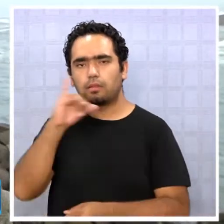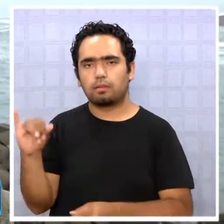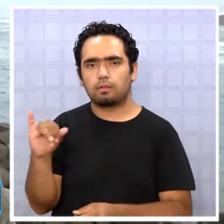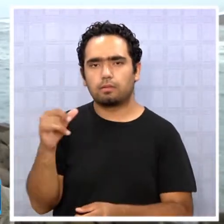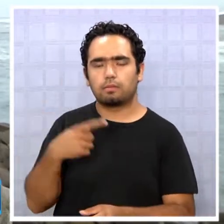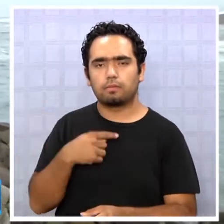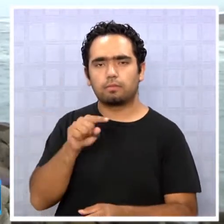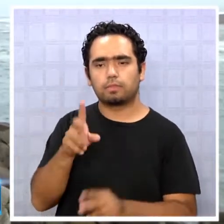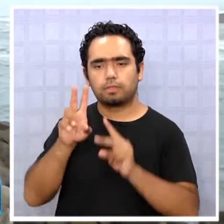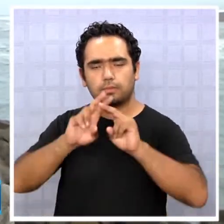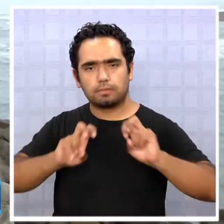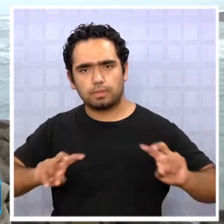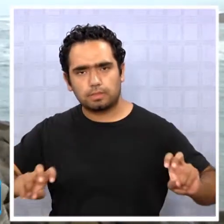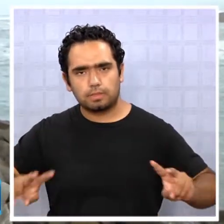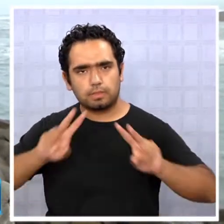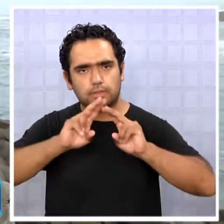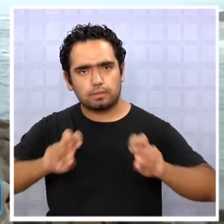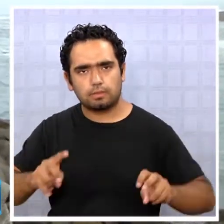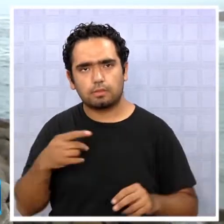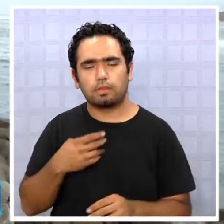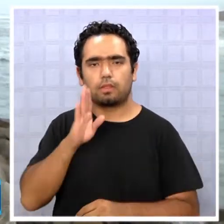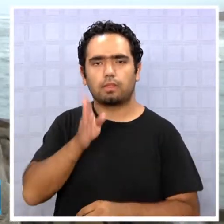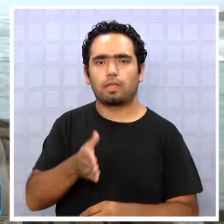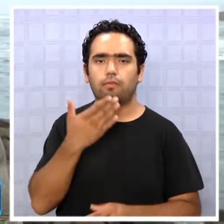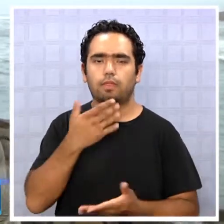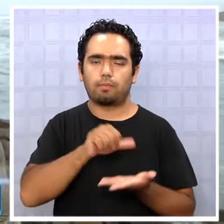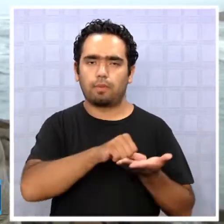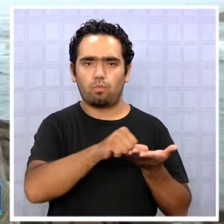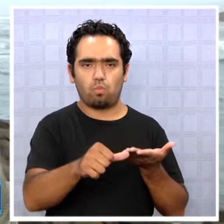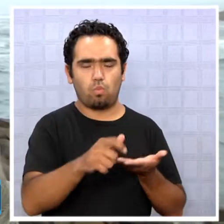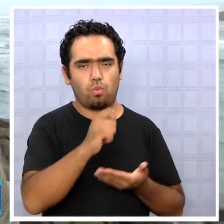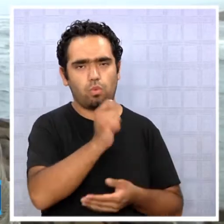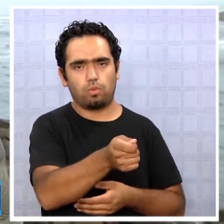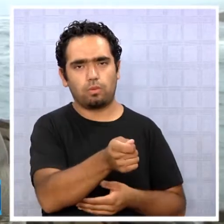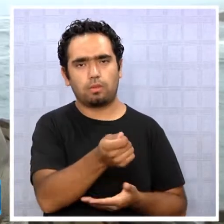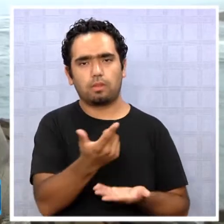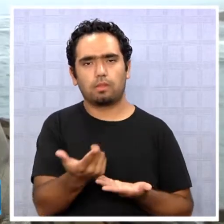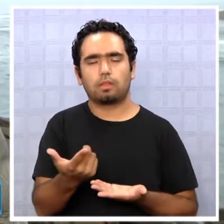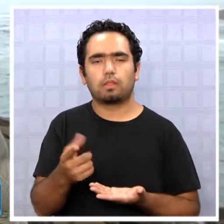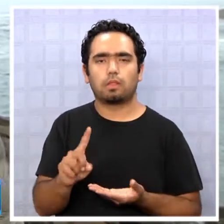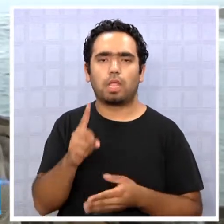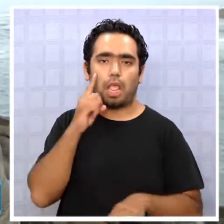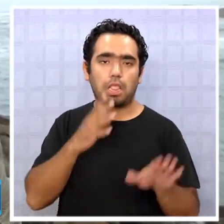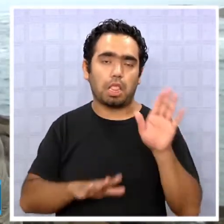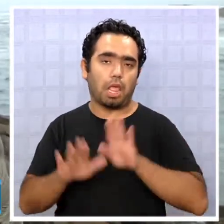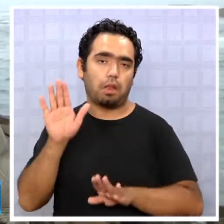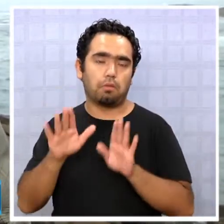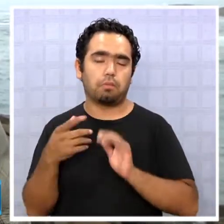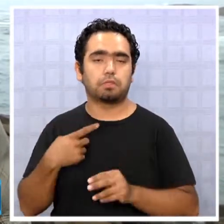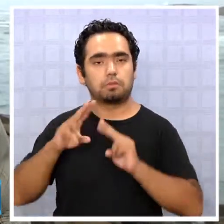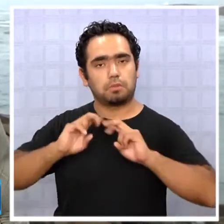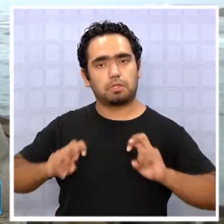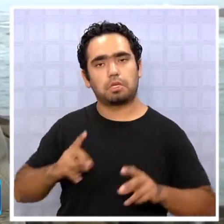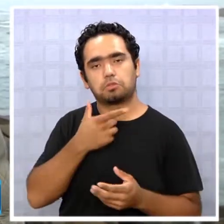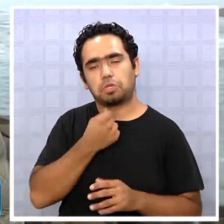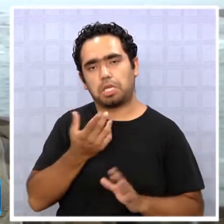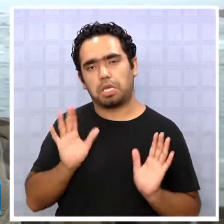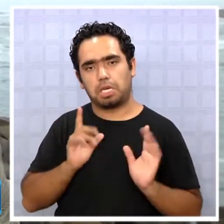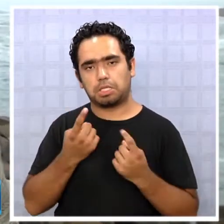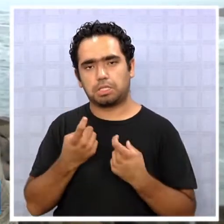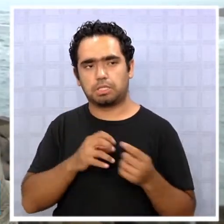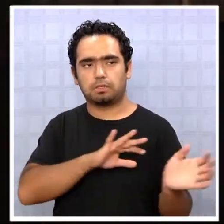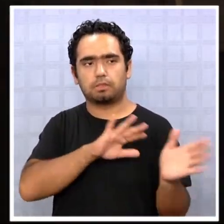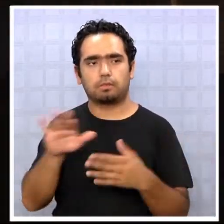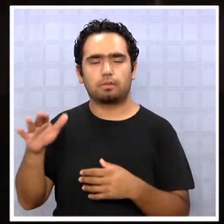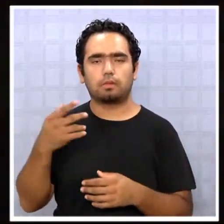antecedentes y posteriormente se va a hacer la investigación del caso y deberían cursarse multas si así lo determina esta etapa de